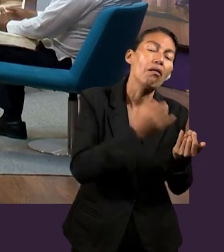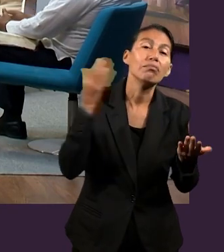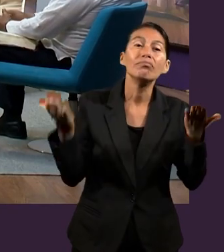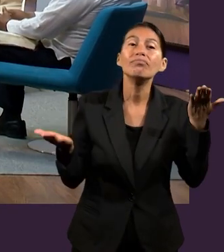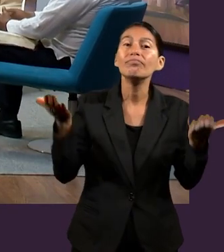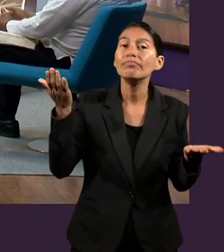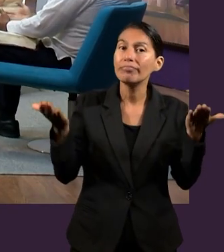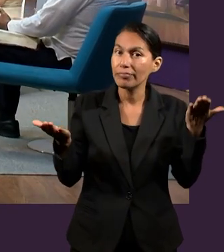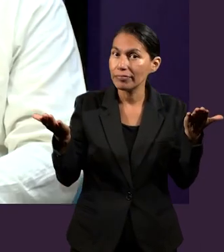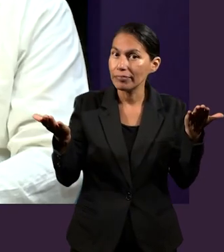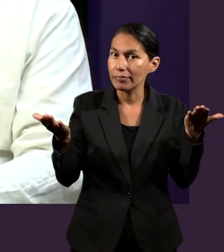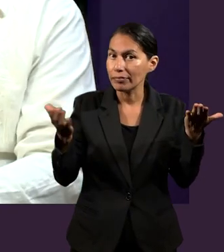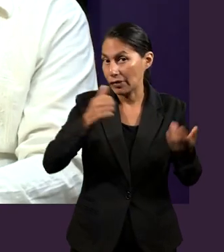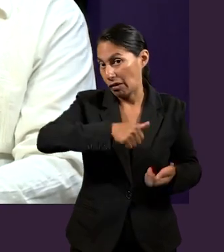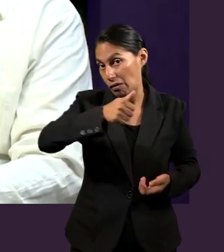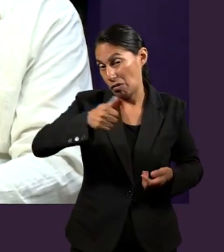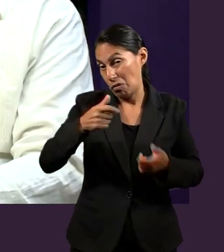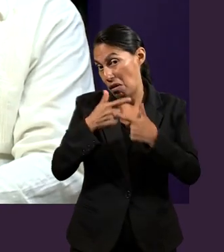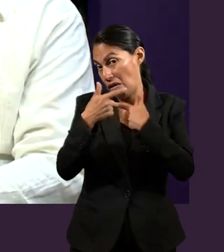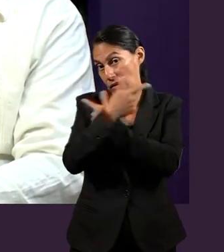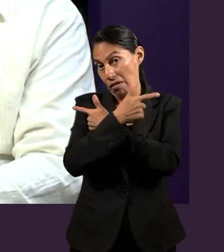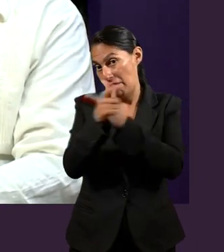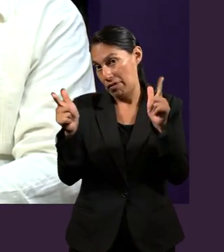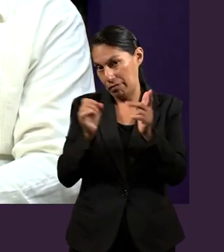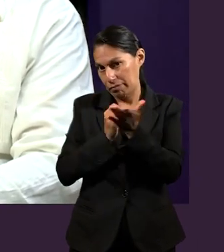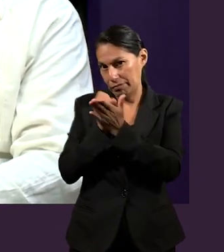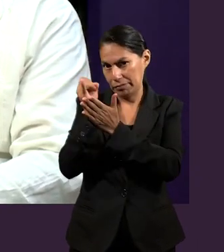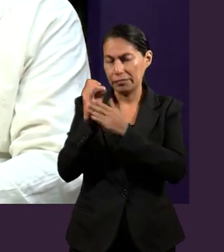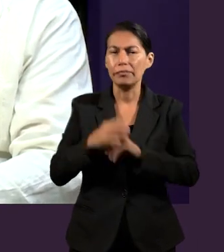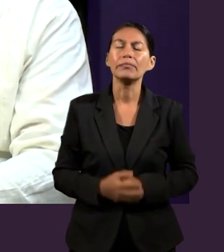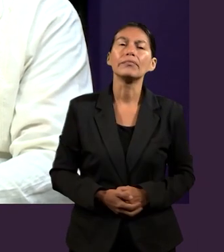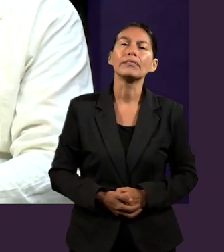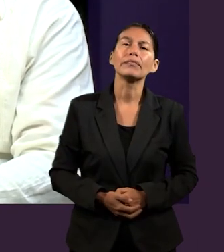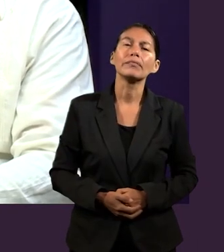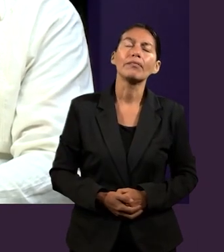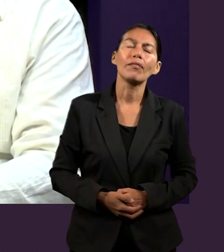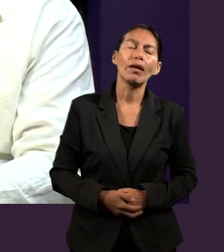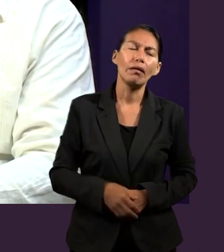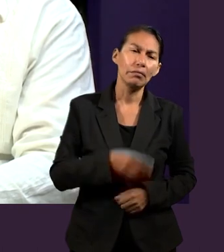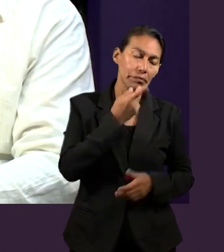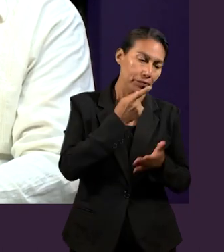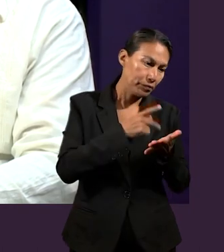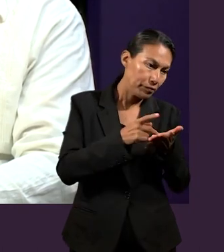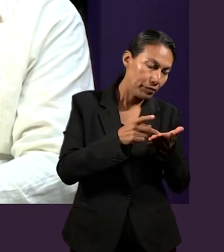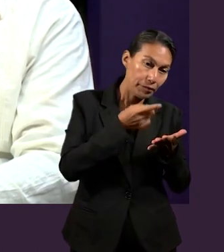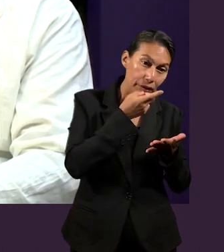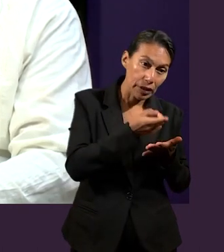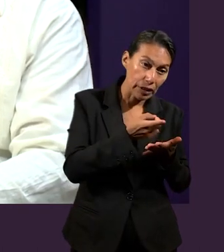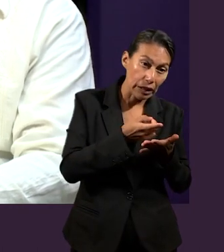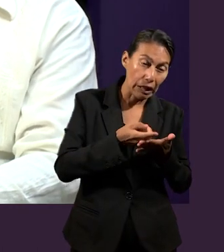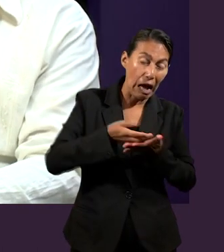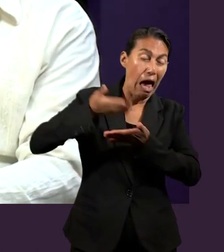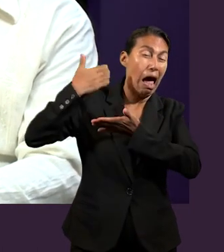perdón, Pablo dice en este término, en otros tiempos, en el original dice, anteriormente,